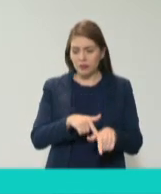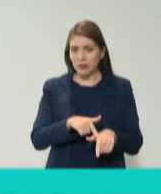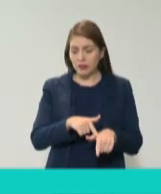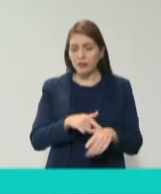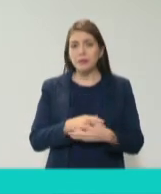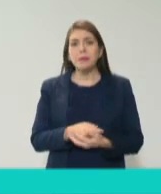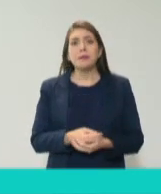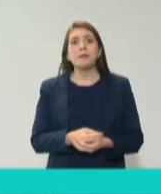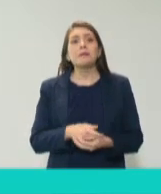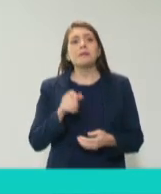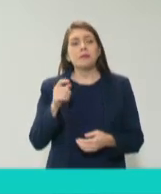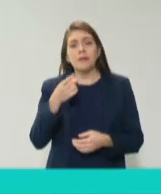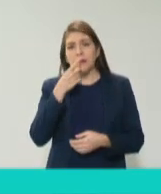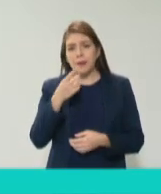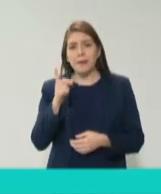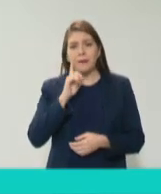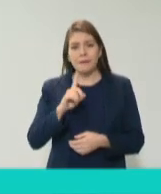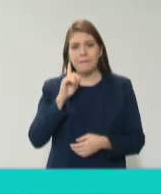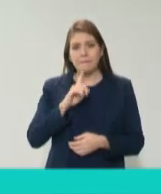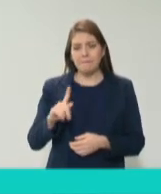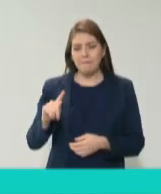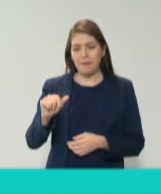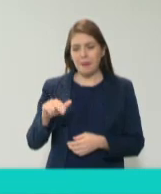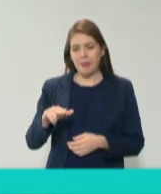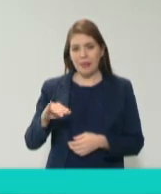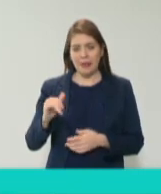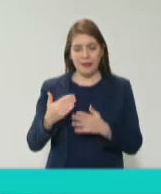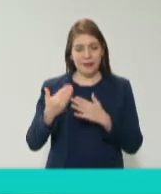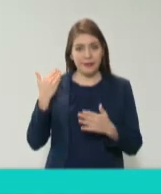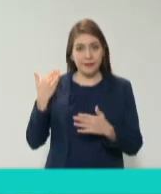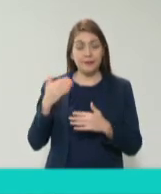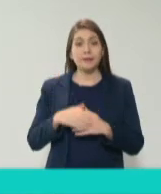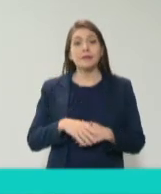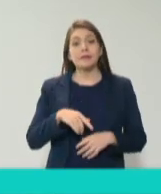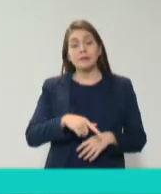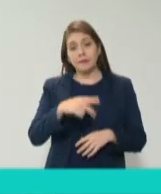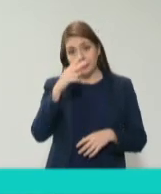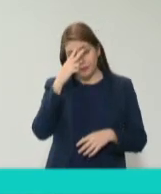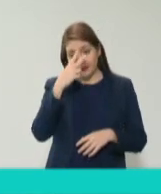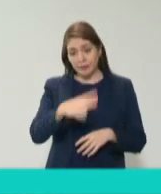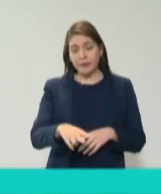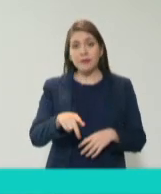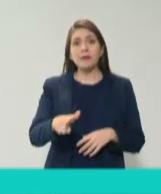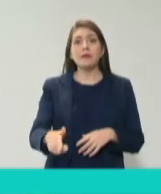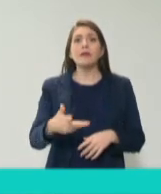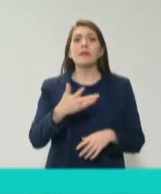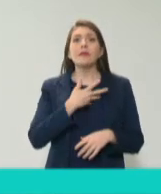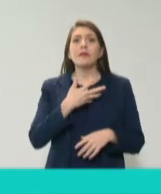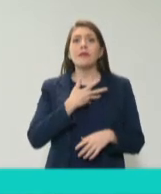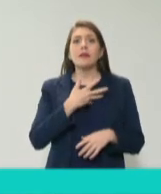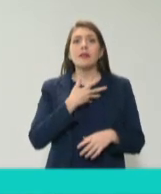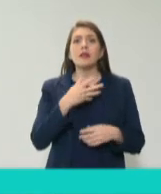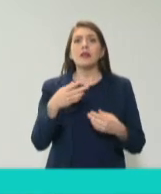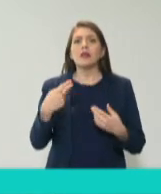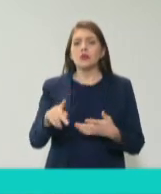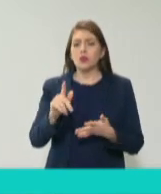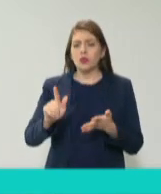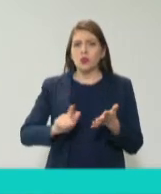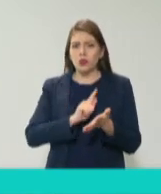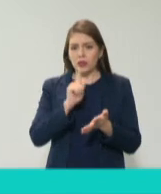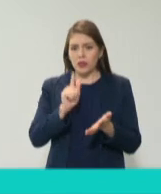la maestra Tania hace un rato México es un país que tiene una gran ley de